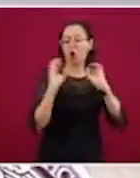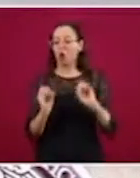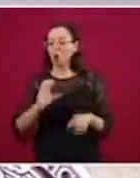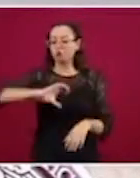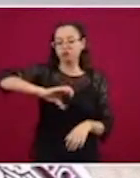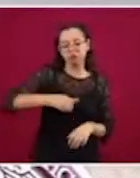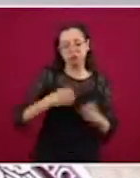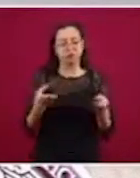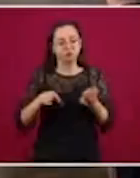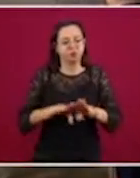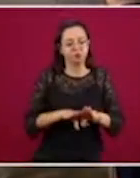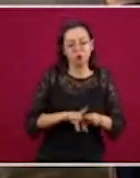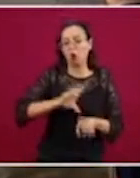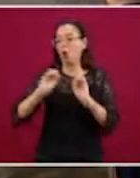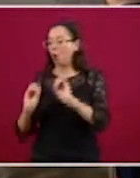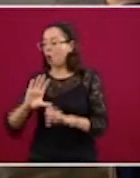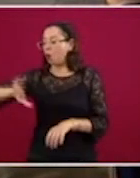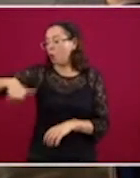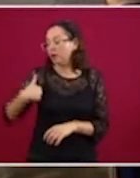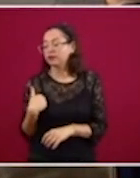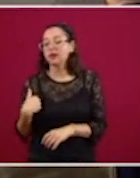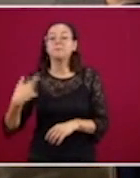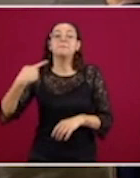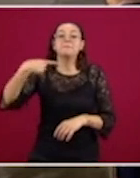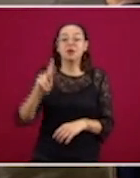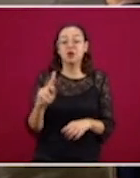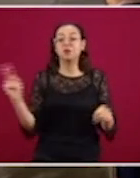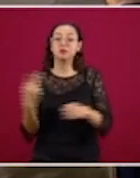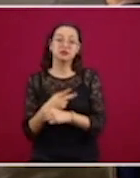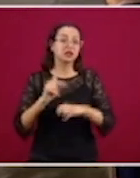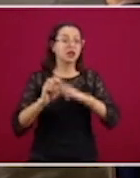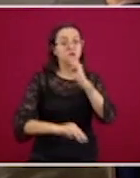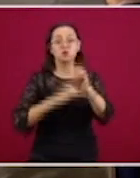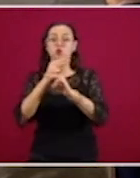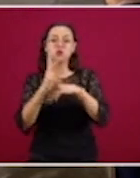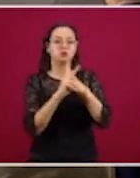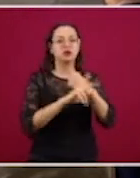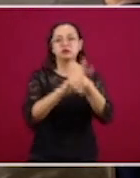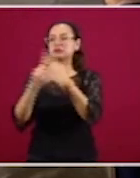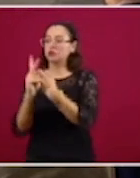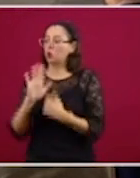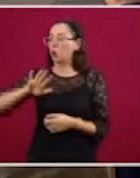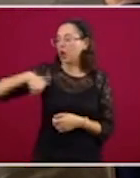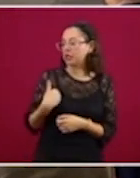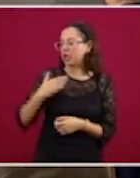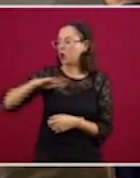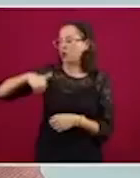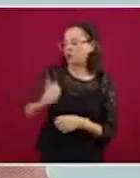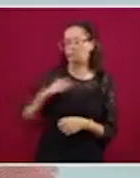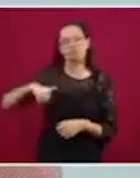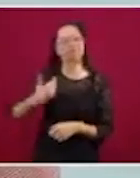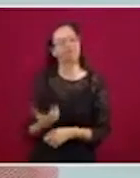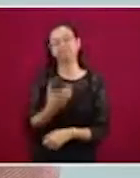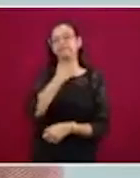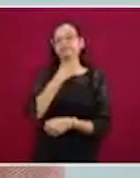pero el sistema de almacenamiento es reducido en todo el mundo para la capacidad y el almacenamiento se tiene contemplado cuando